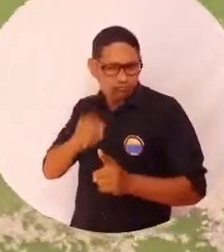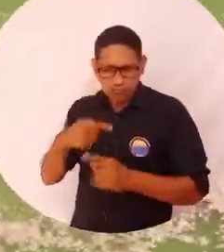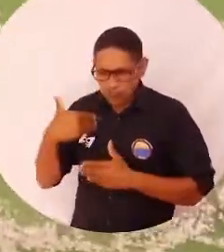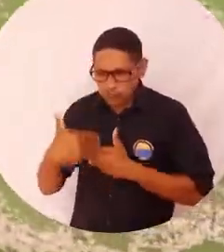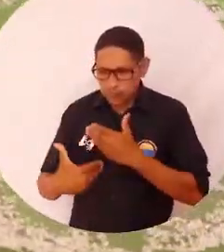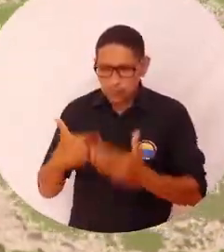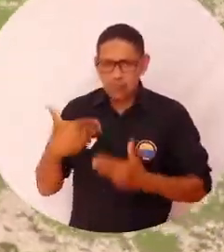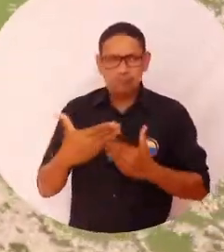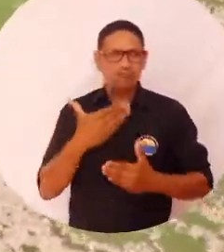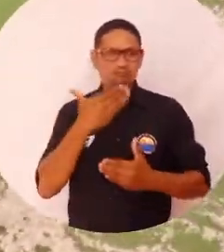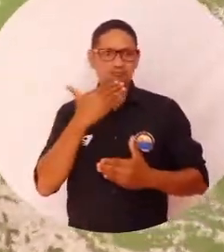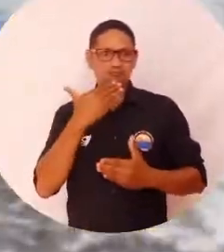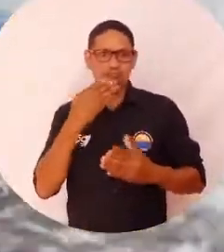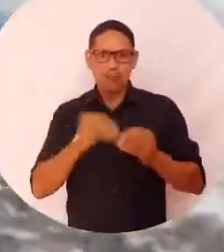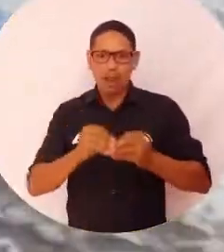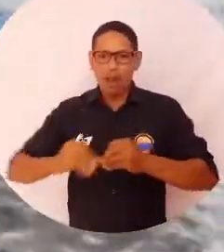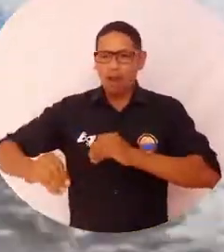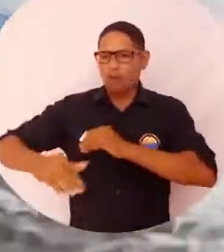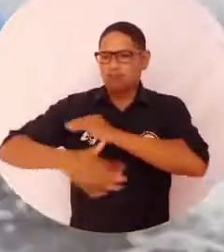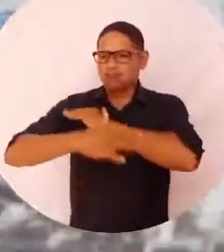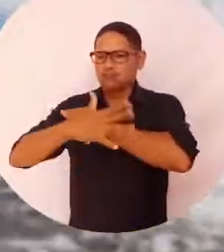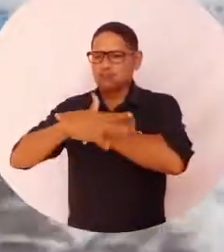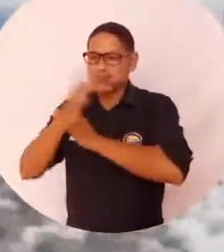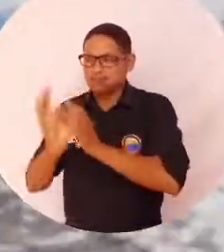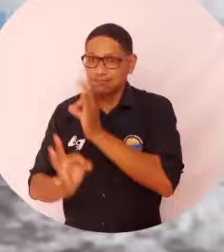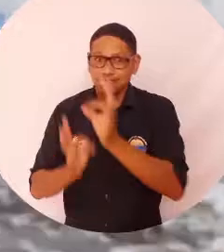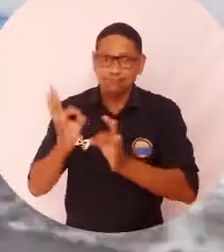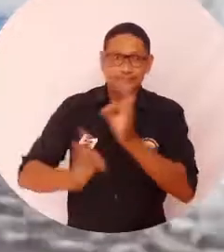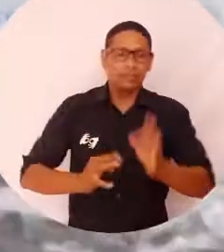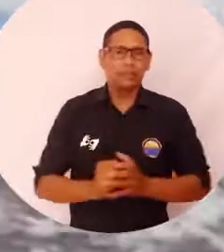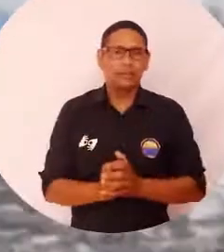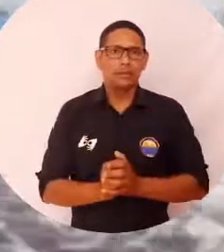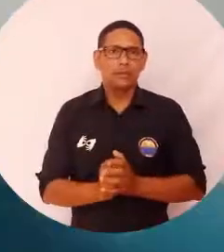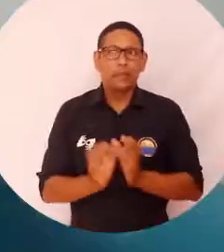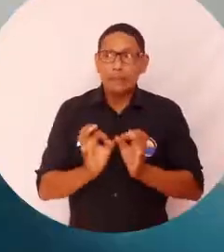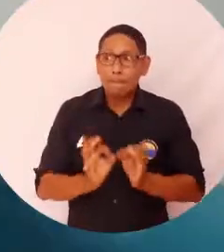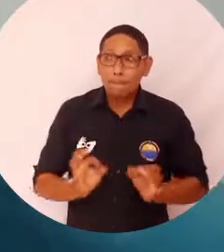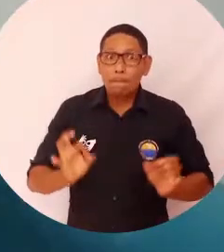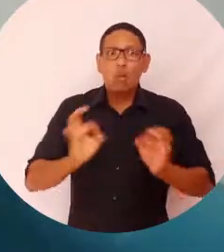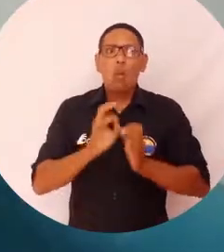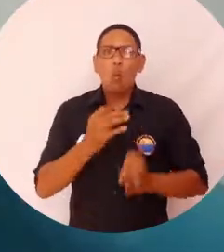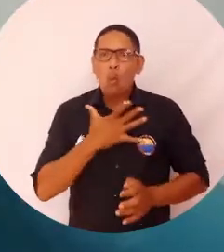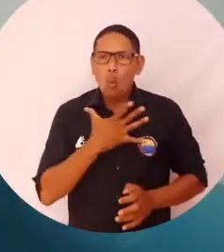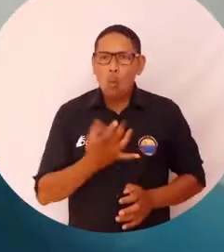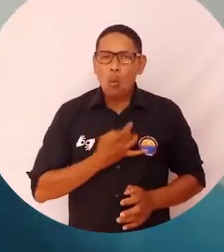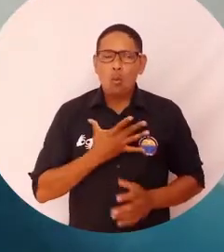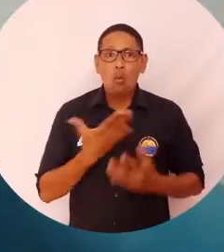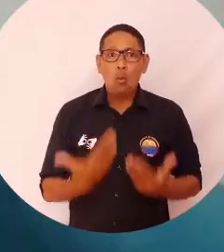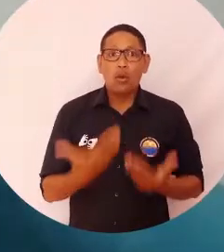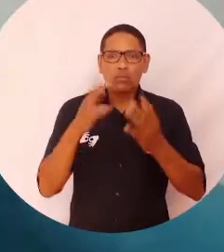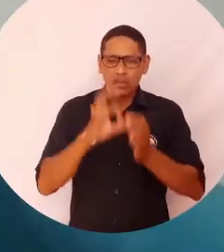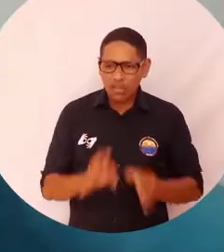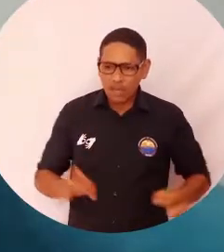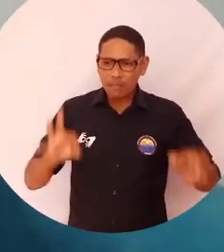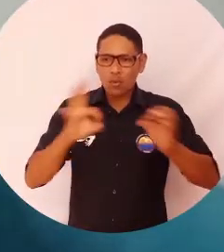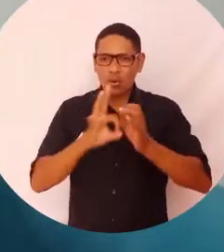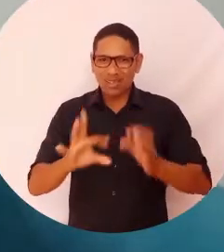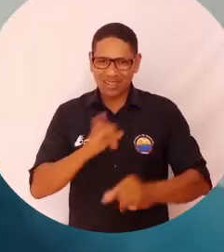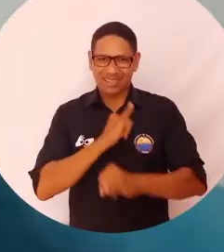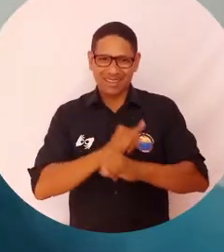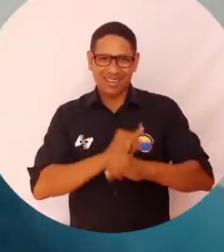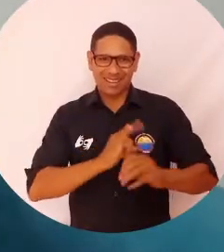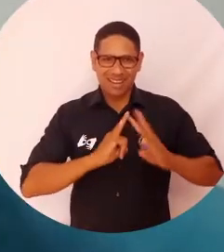al desarrollo sostenible y la conservación de los océanos. Tendrá la oportunidad de fortalecer en nuestra institución,